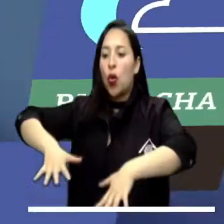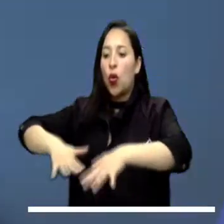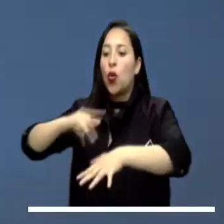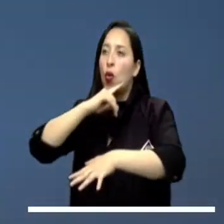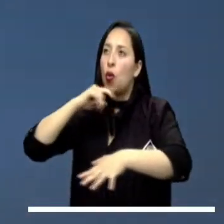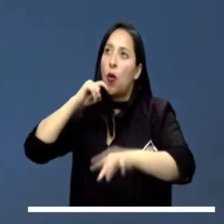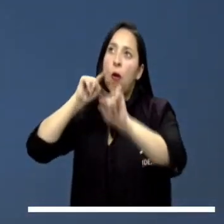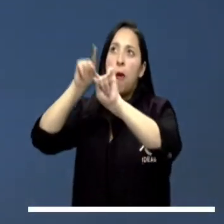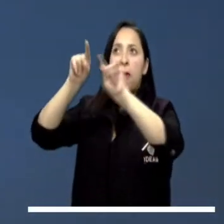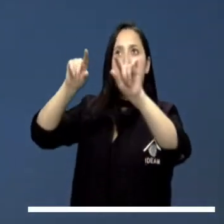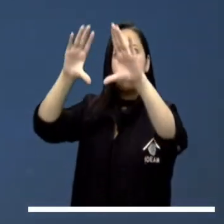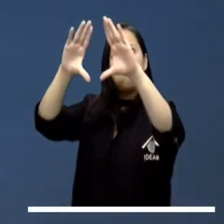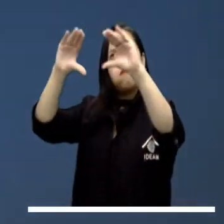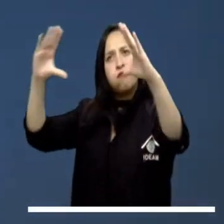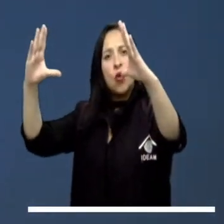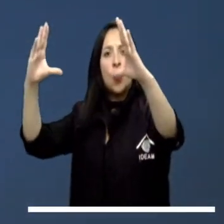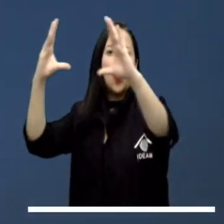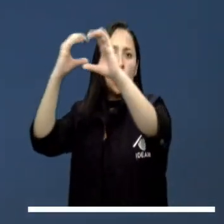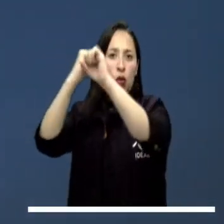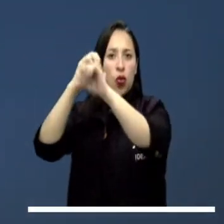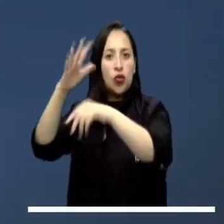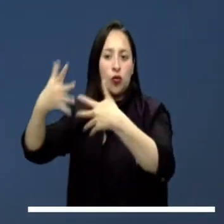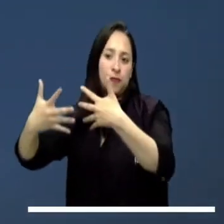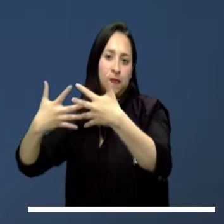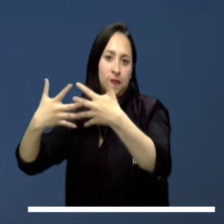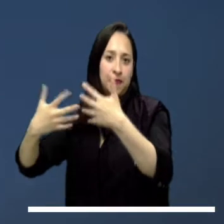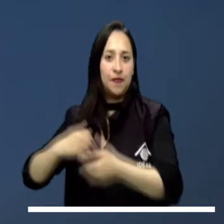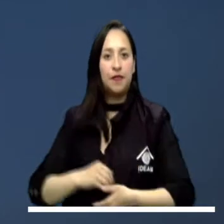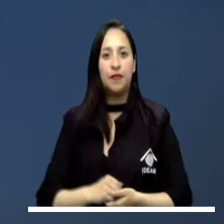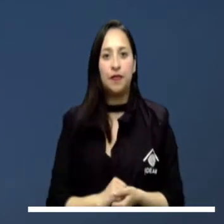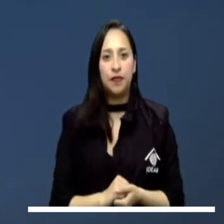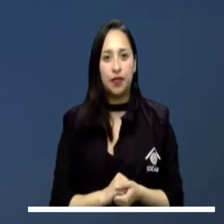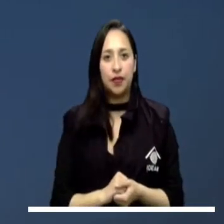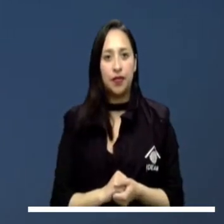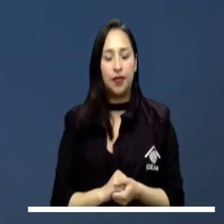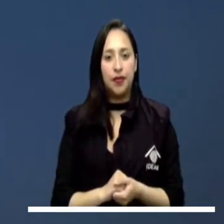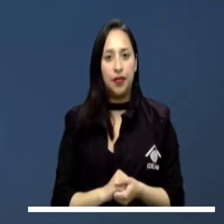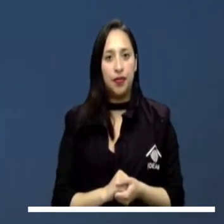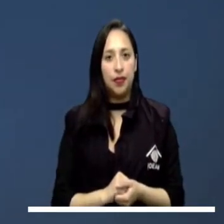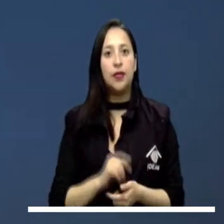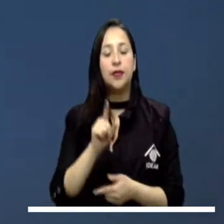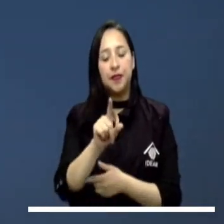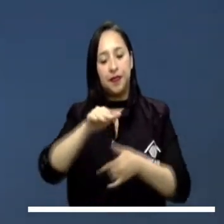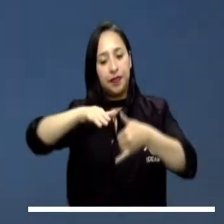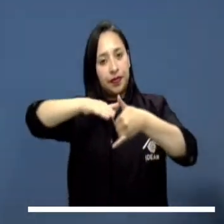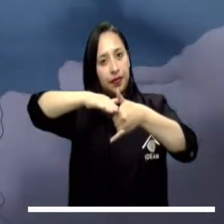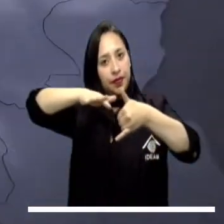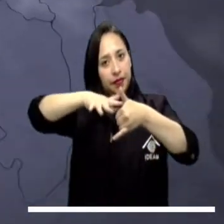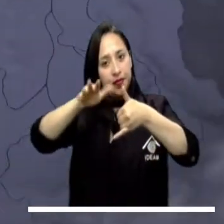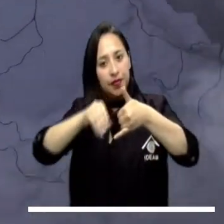El archipiélago colombiano promete tiempo seco y cielo con abundante nubosidad en cercanías a San Andrés.